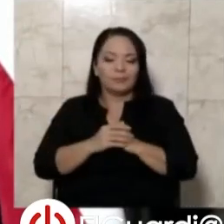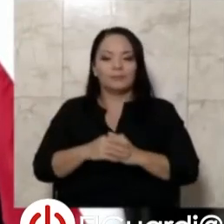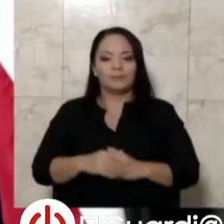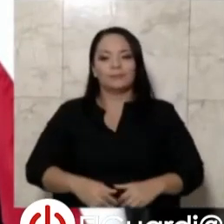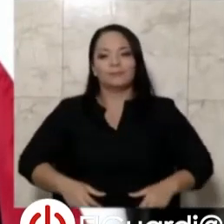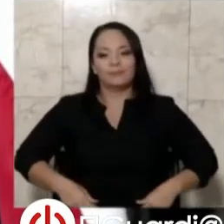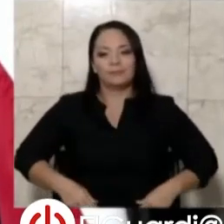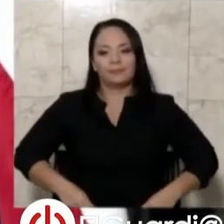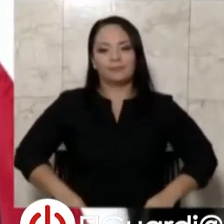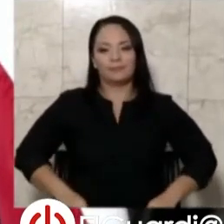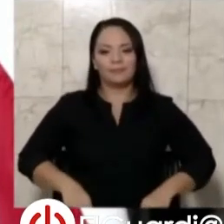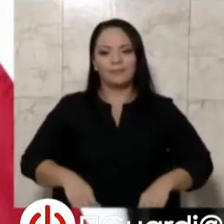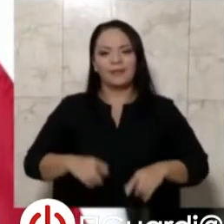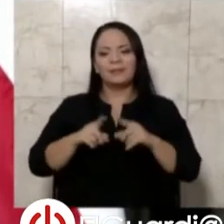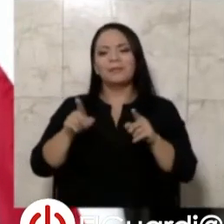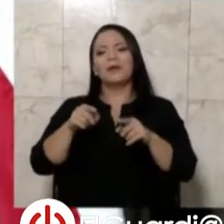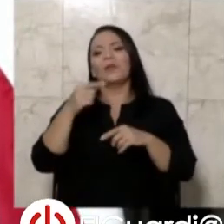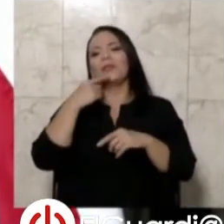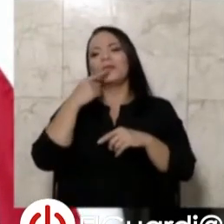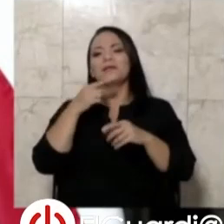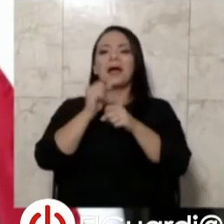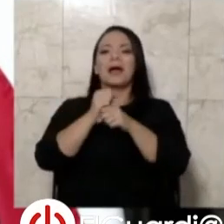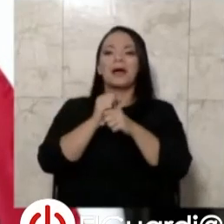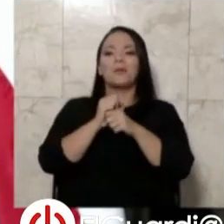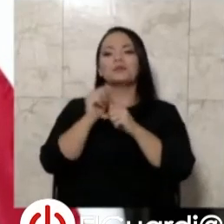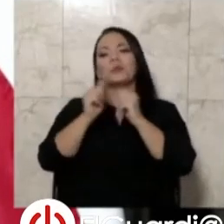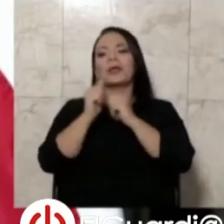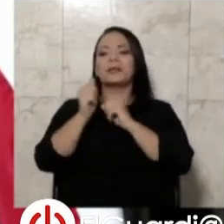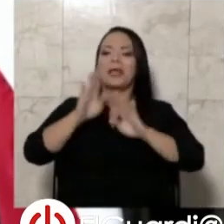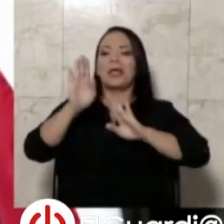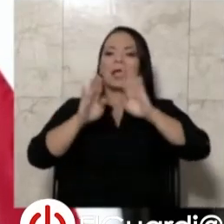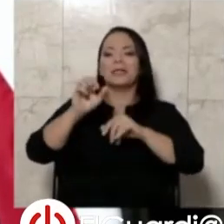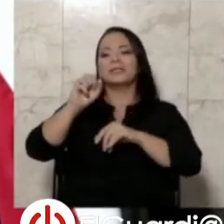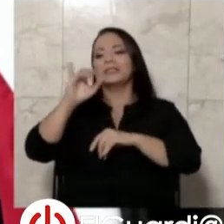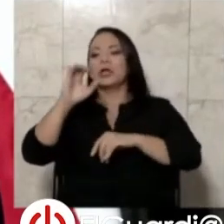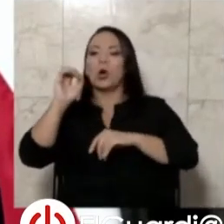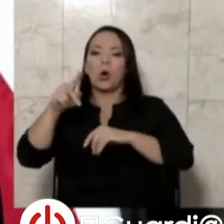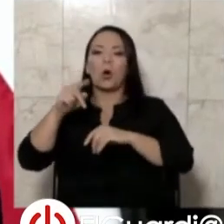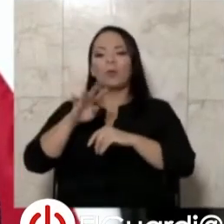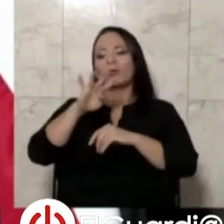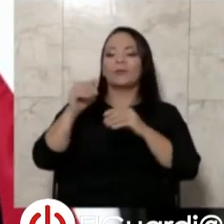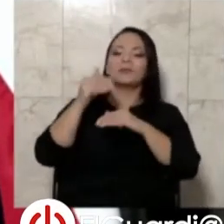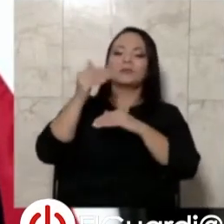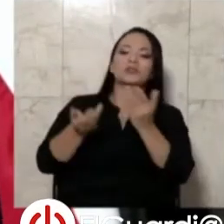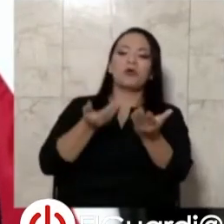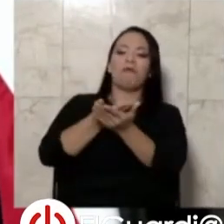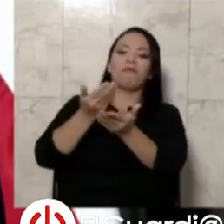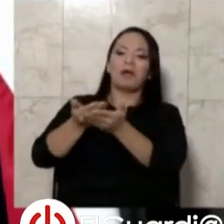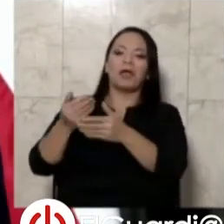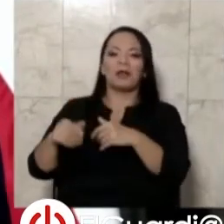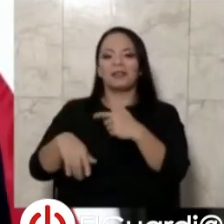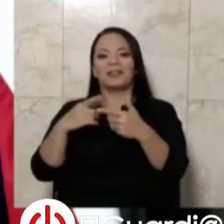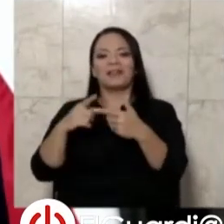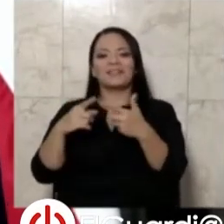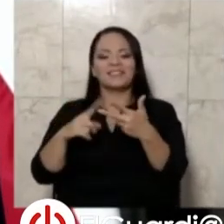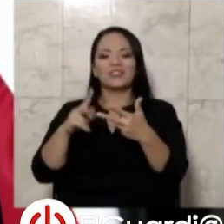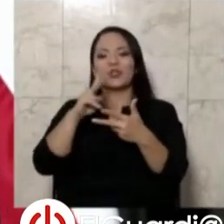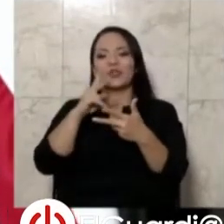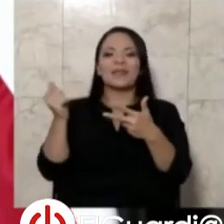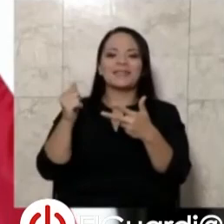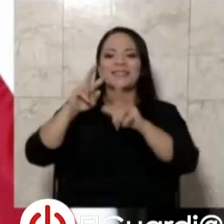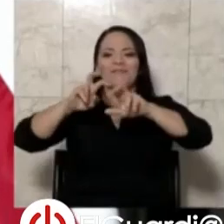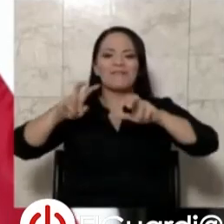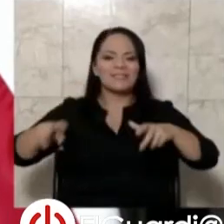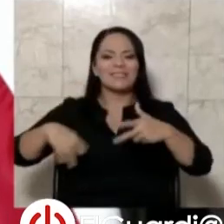hagamos una licitación, publiquenlo en el SICO, reciba cuatro meses las ofertas, dos meses de